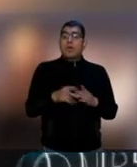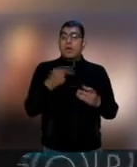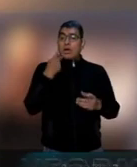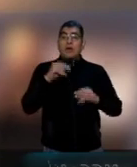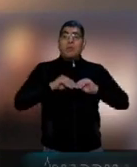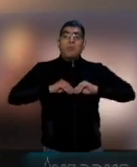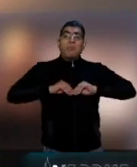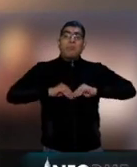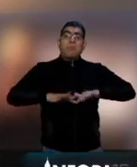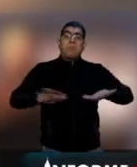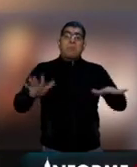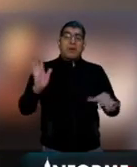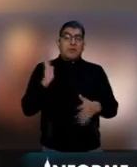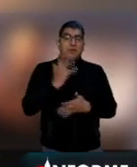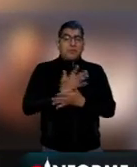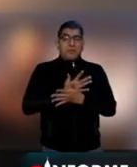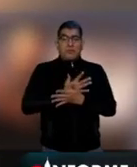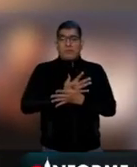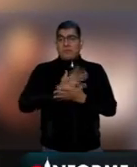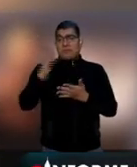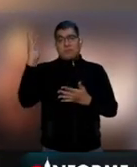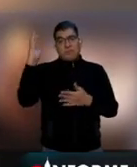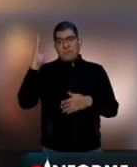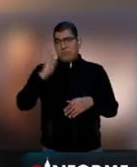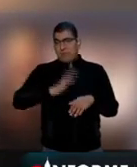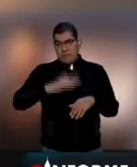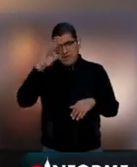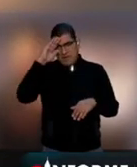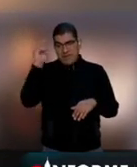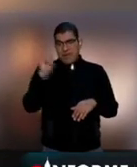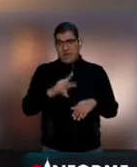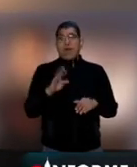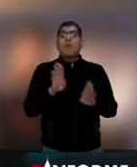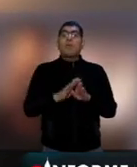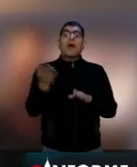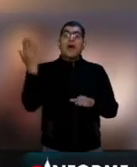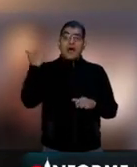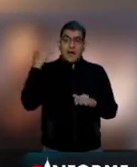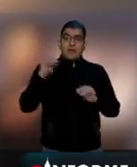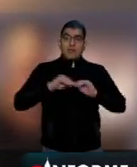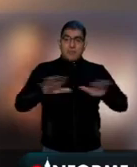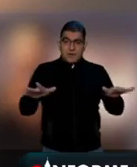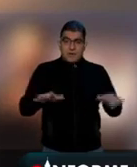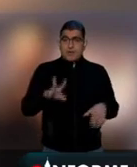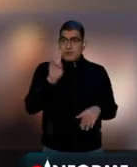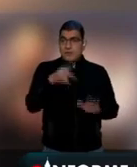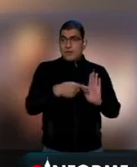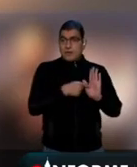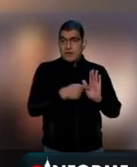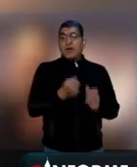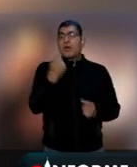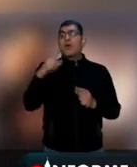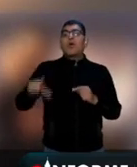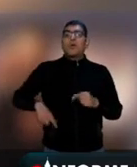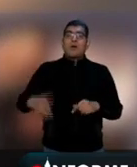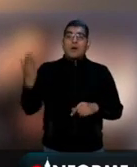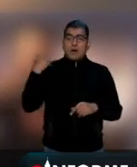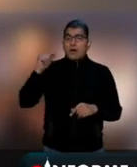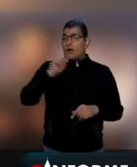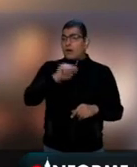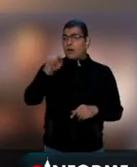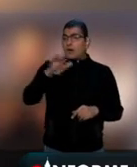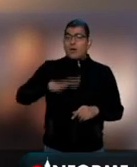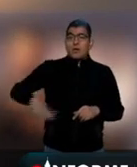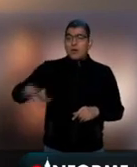muchísimo mayor que lo que se hizo cuando efectivamente en esos gobiernos ocurrieron